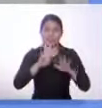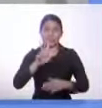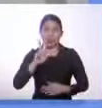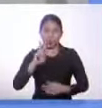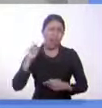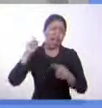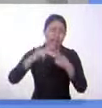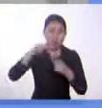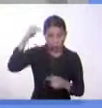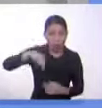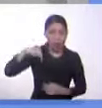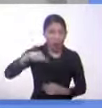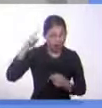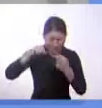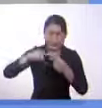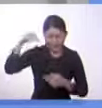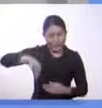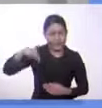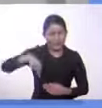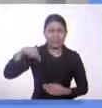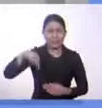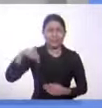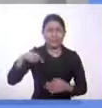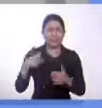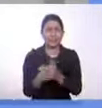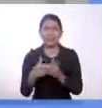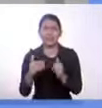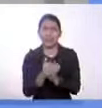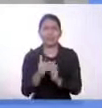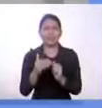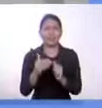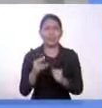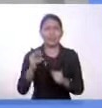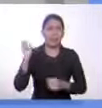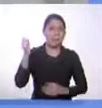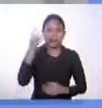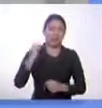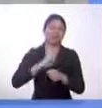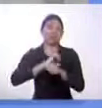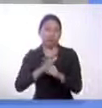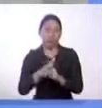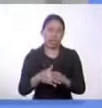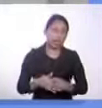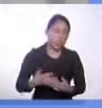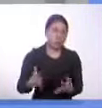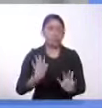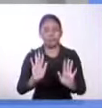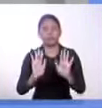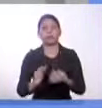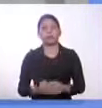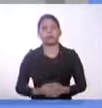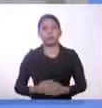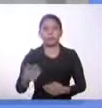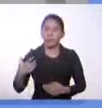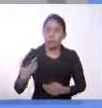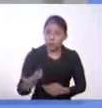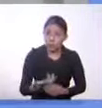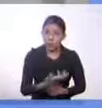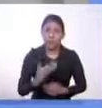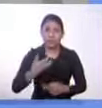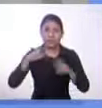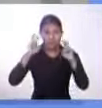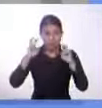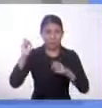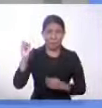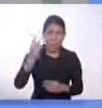acá, hasta la fecha que se da este problema de pandemia, para empezar quiero decirles que para nosotros hablar de